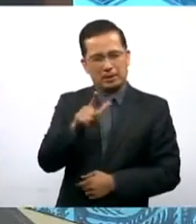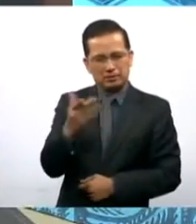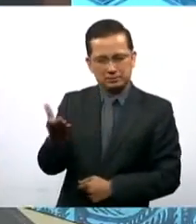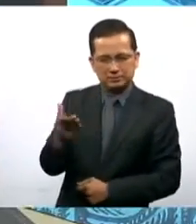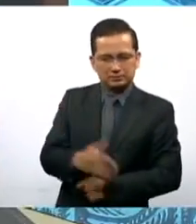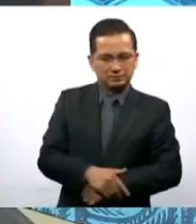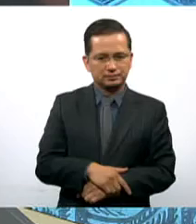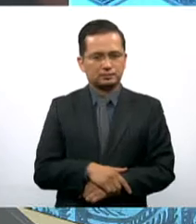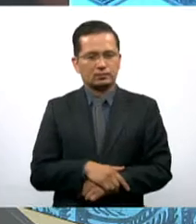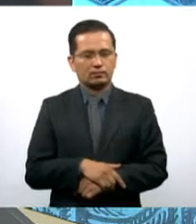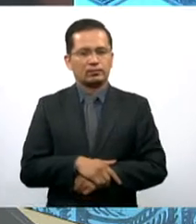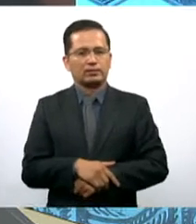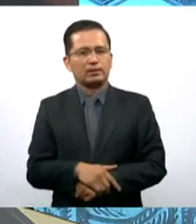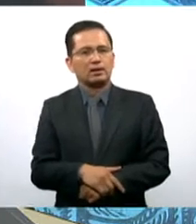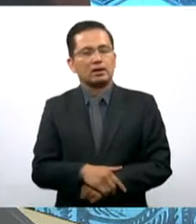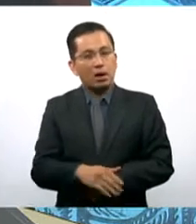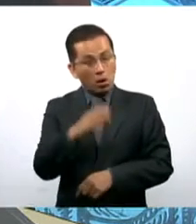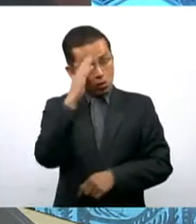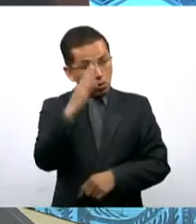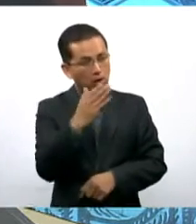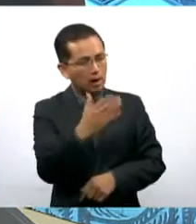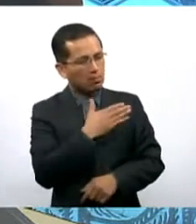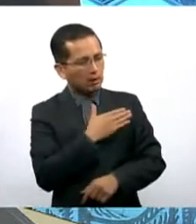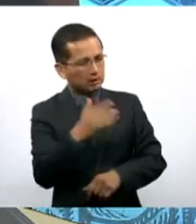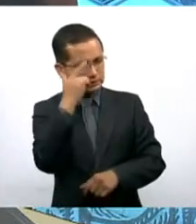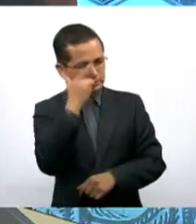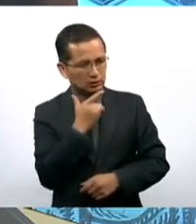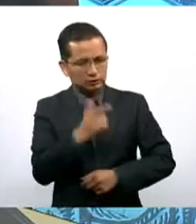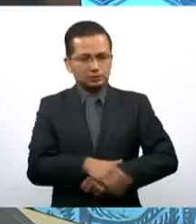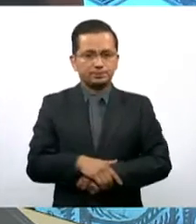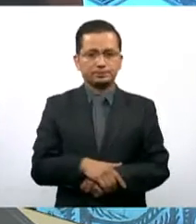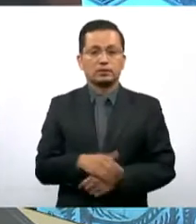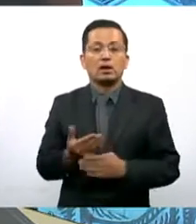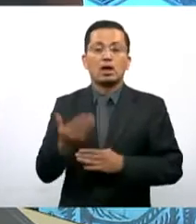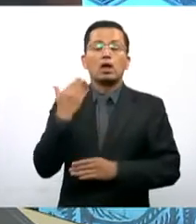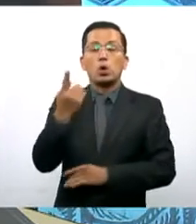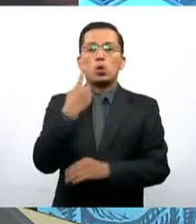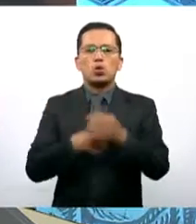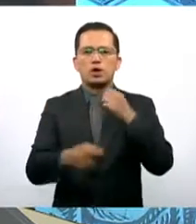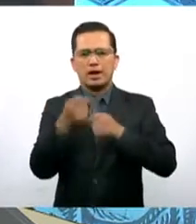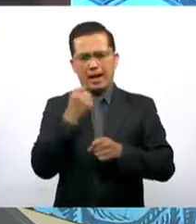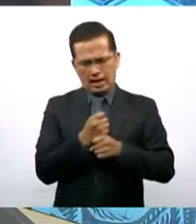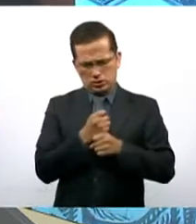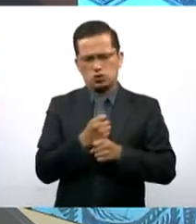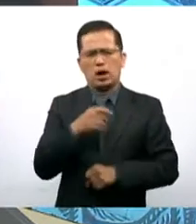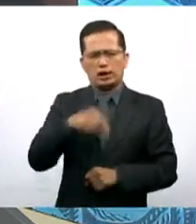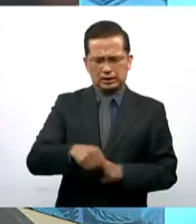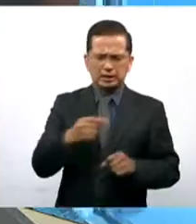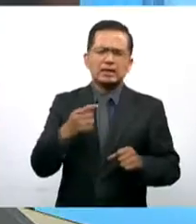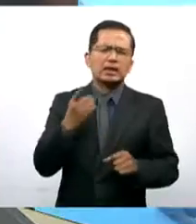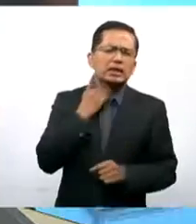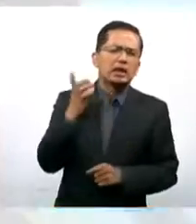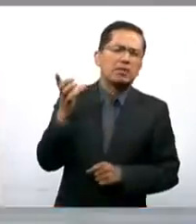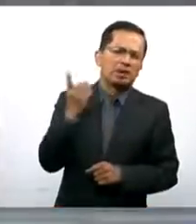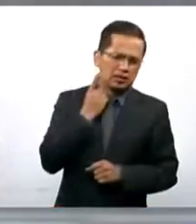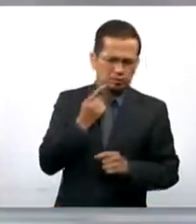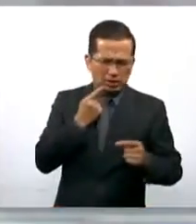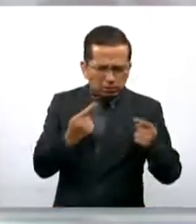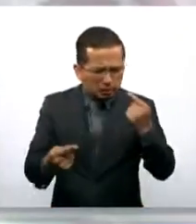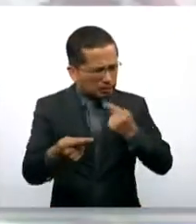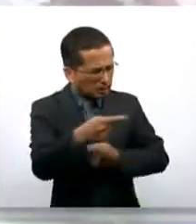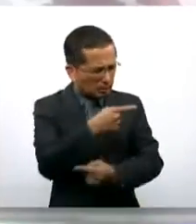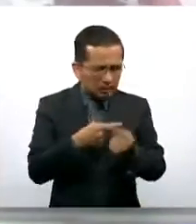¿Qué tal? Buenas noches. Pues comentarles que el año pasado, durante la discusión del presupuesto de egresos, diputadas de distintos grupos